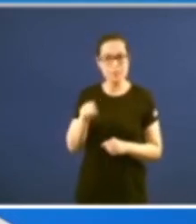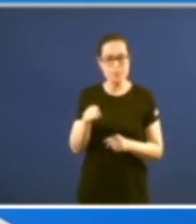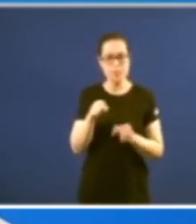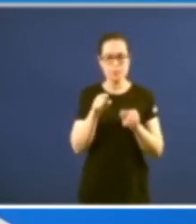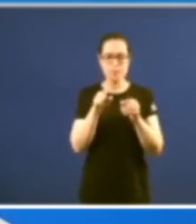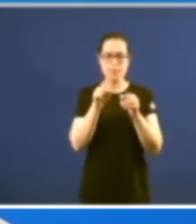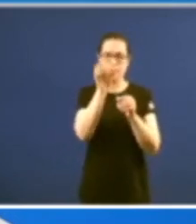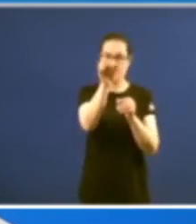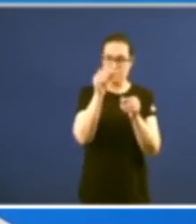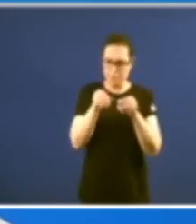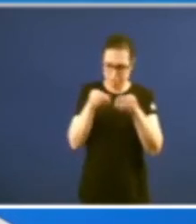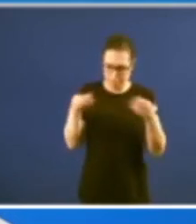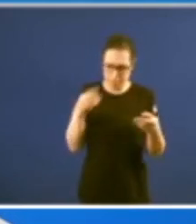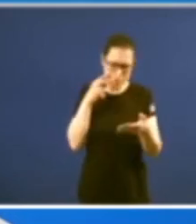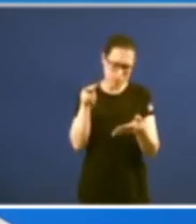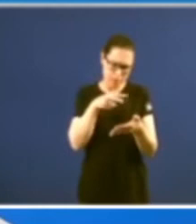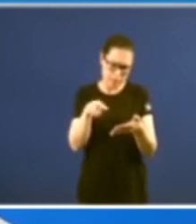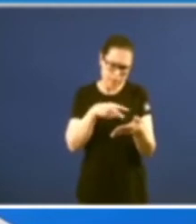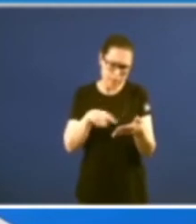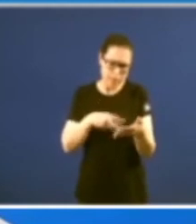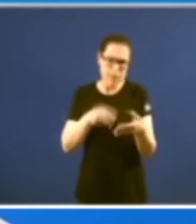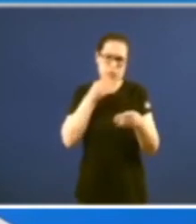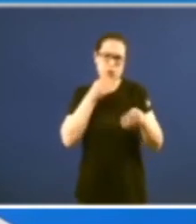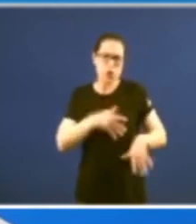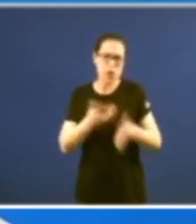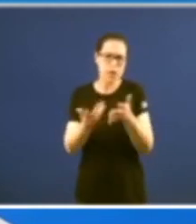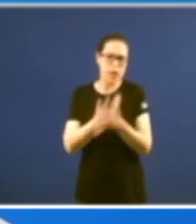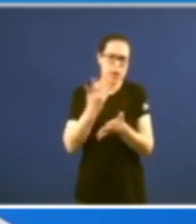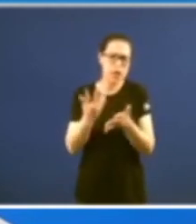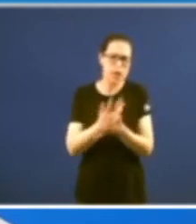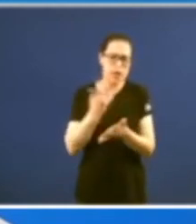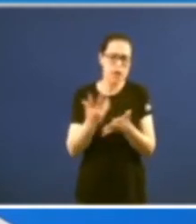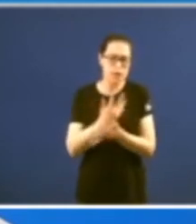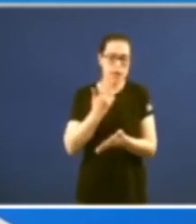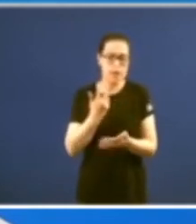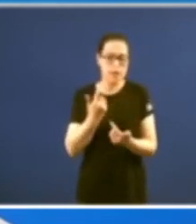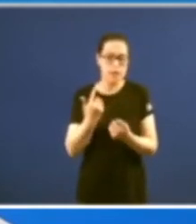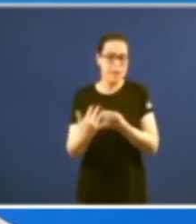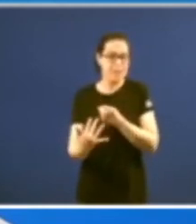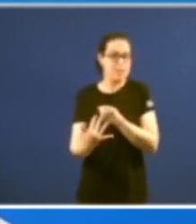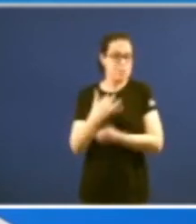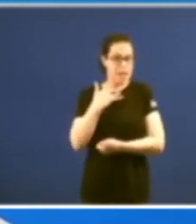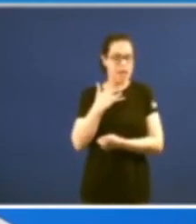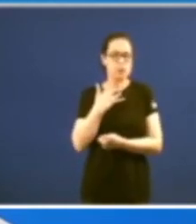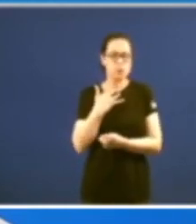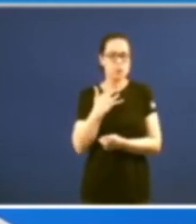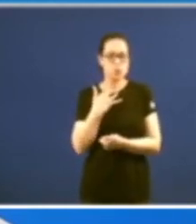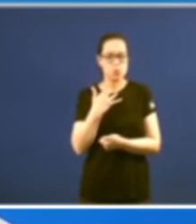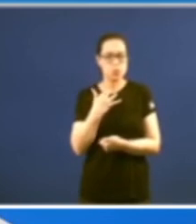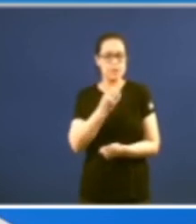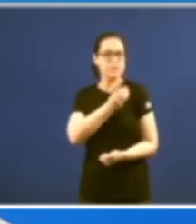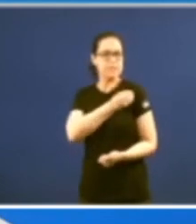non no que os podería decir os que tibera certo interés